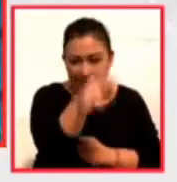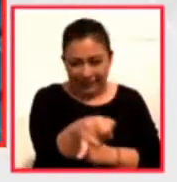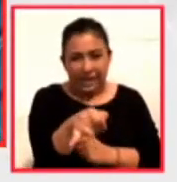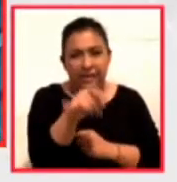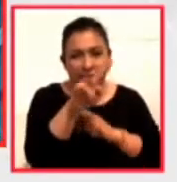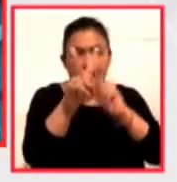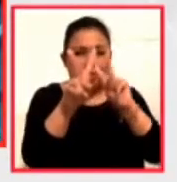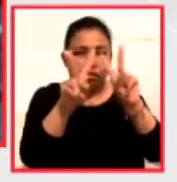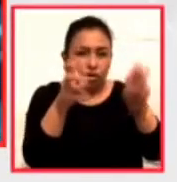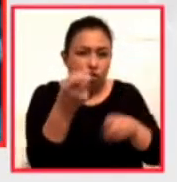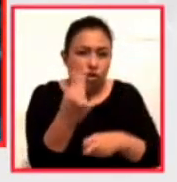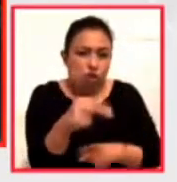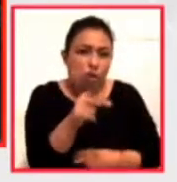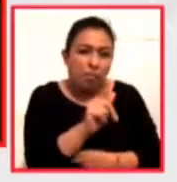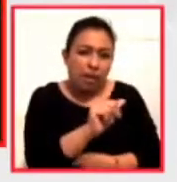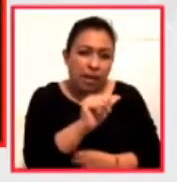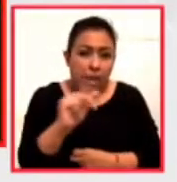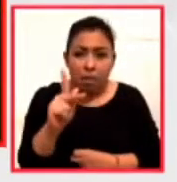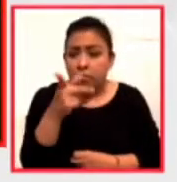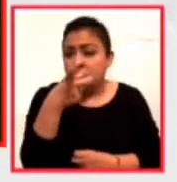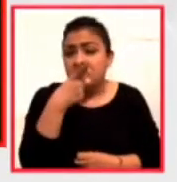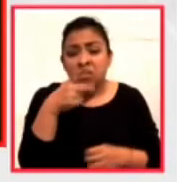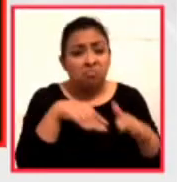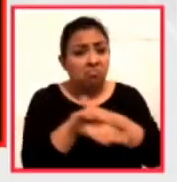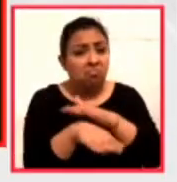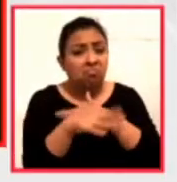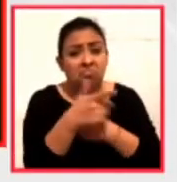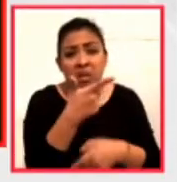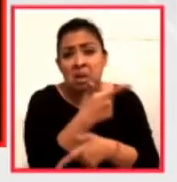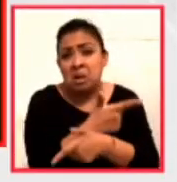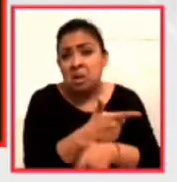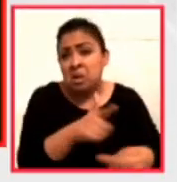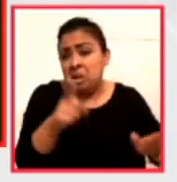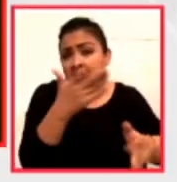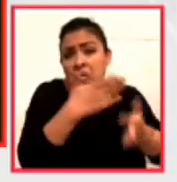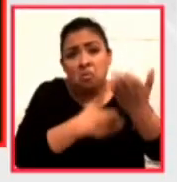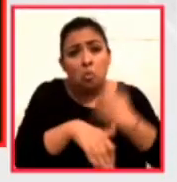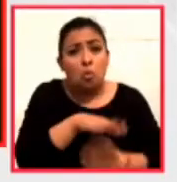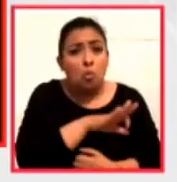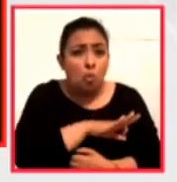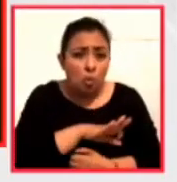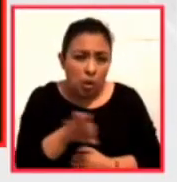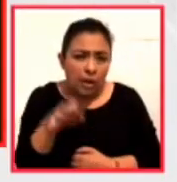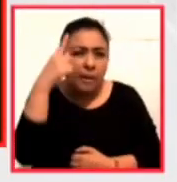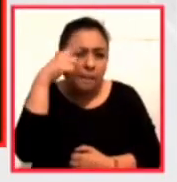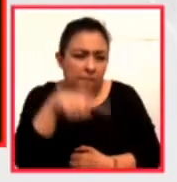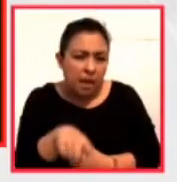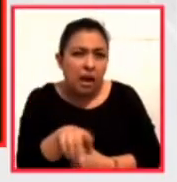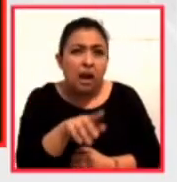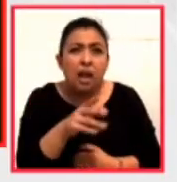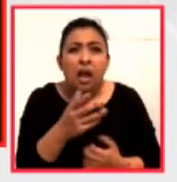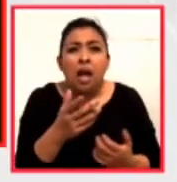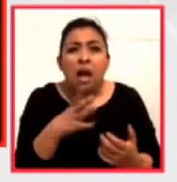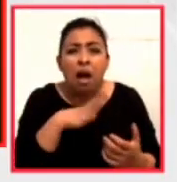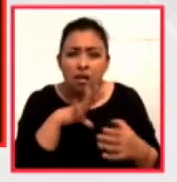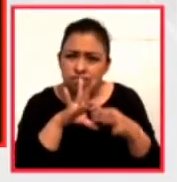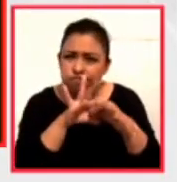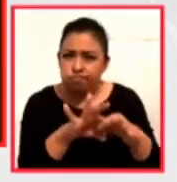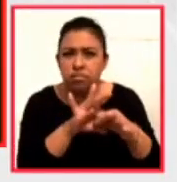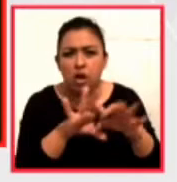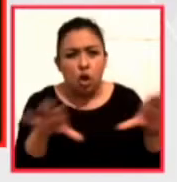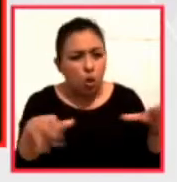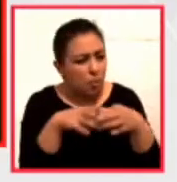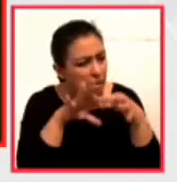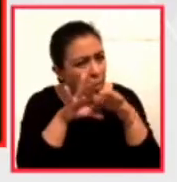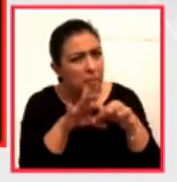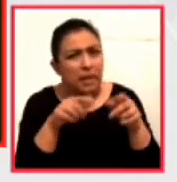Es una plataforma de libre acceso para todos, para lograr que no se rompa la comunidad. El